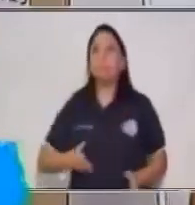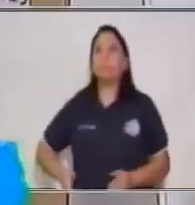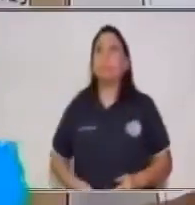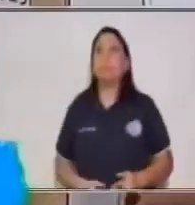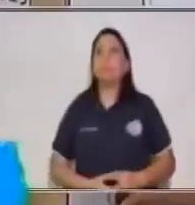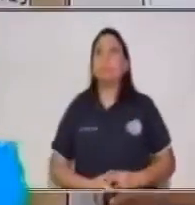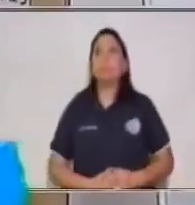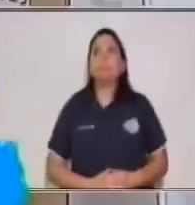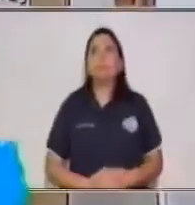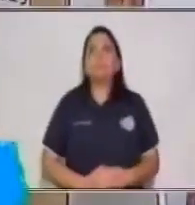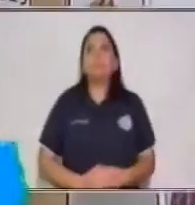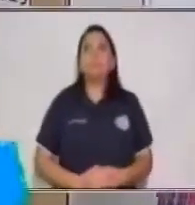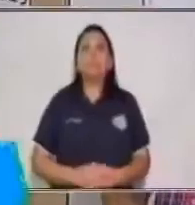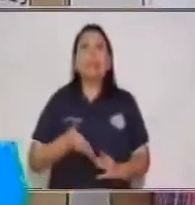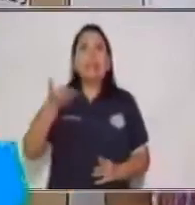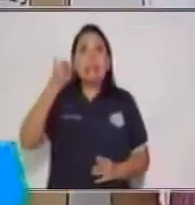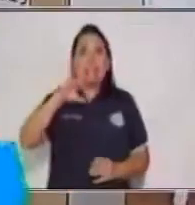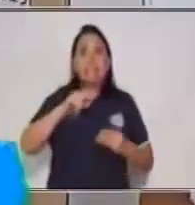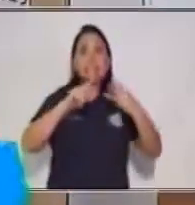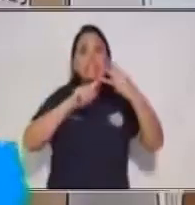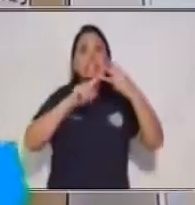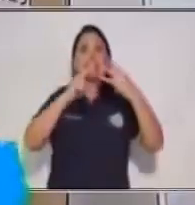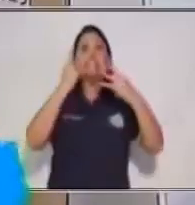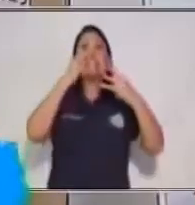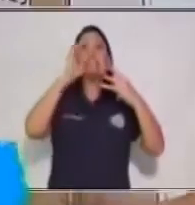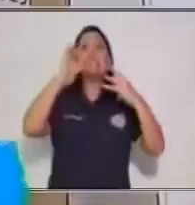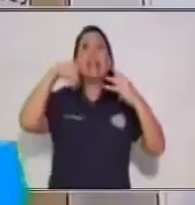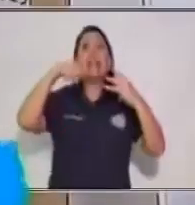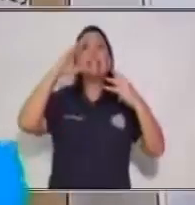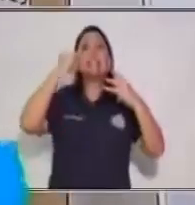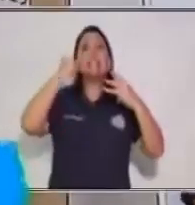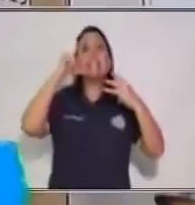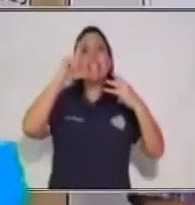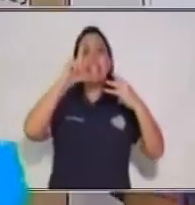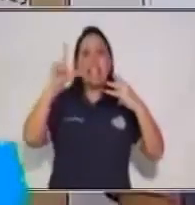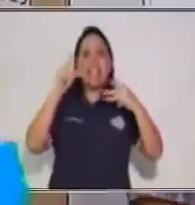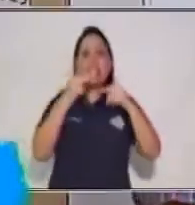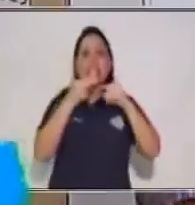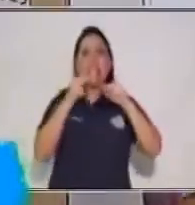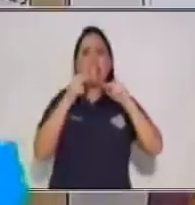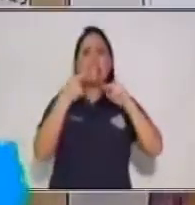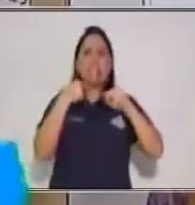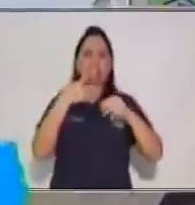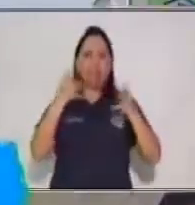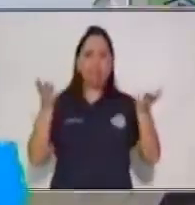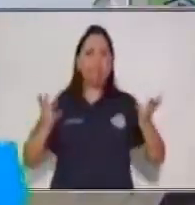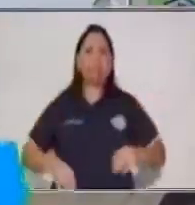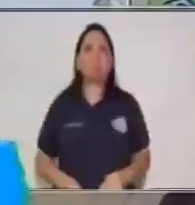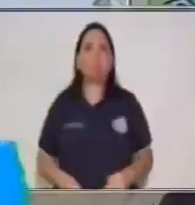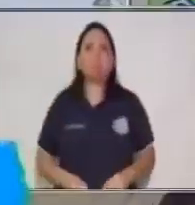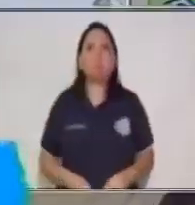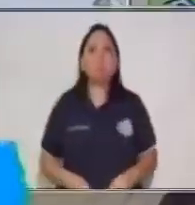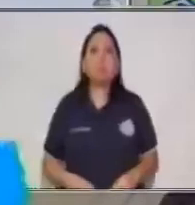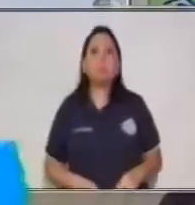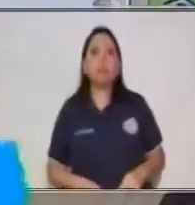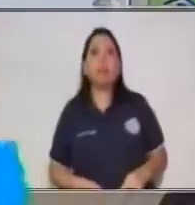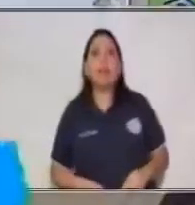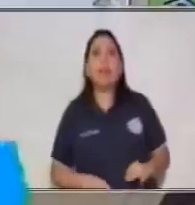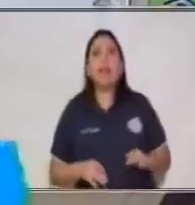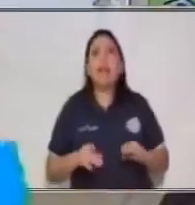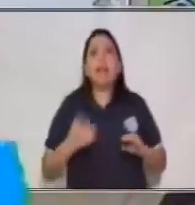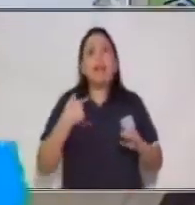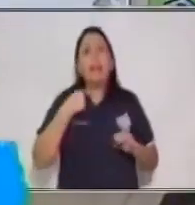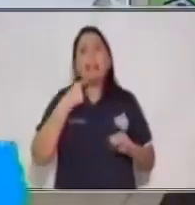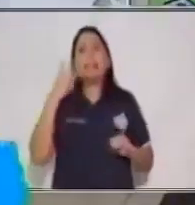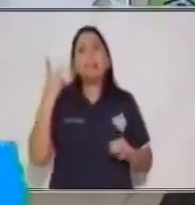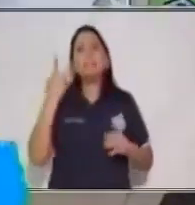que nos va a escuchar. Luego tenemos sencillez, palabras comprensibles. En cuanto a sencillez no